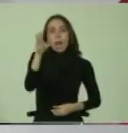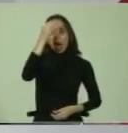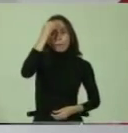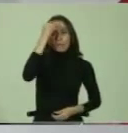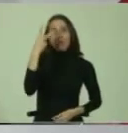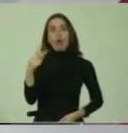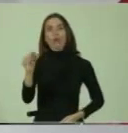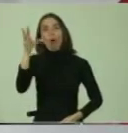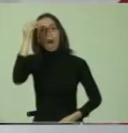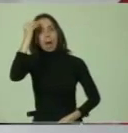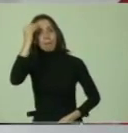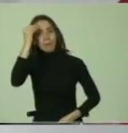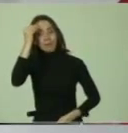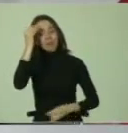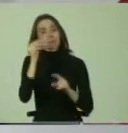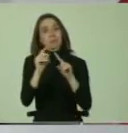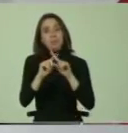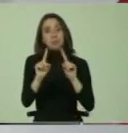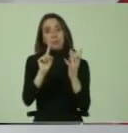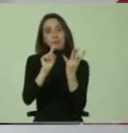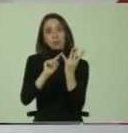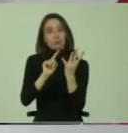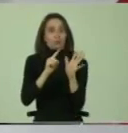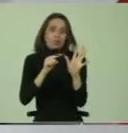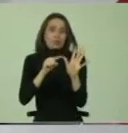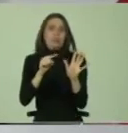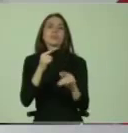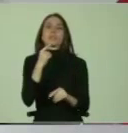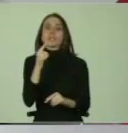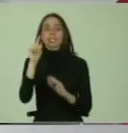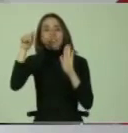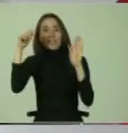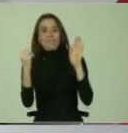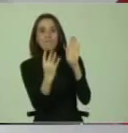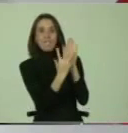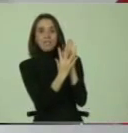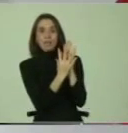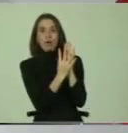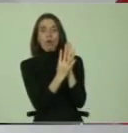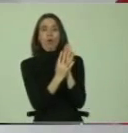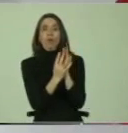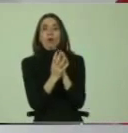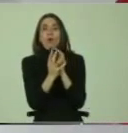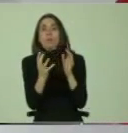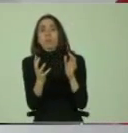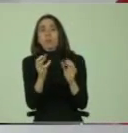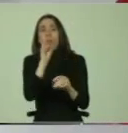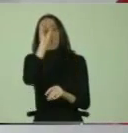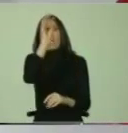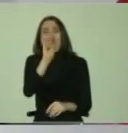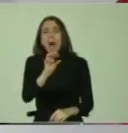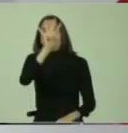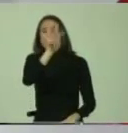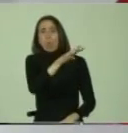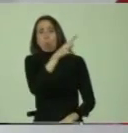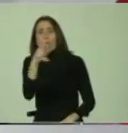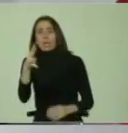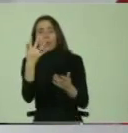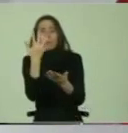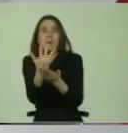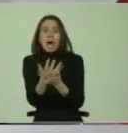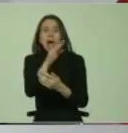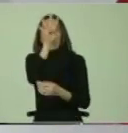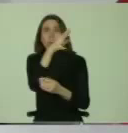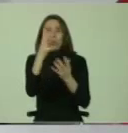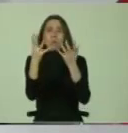Otro elemento, que lo ha dicho también en el video, en la sobrecarga curricular, tenemos un